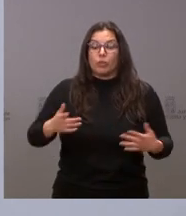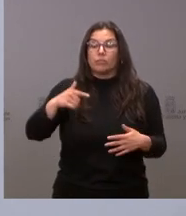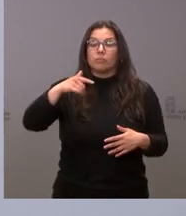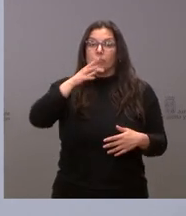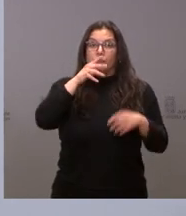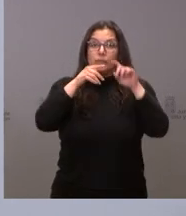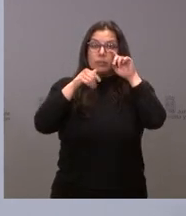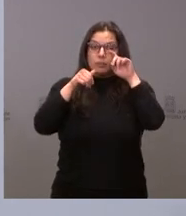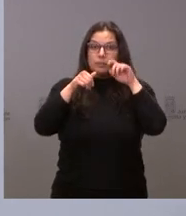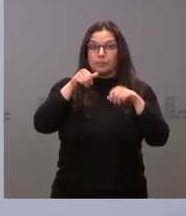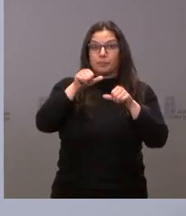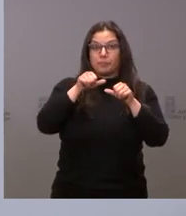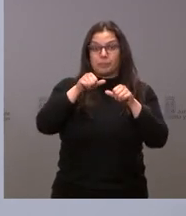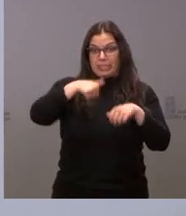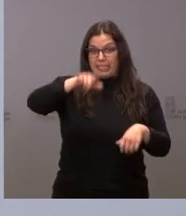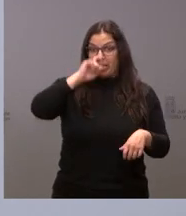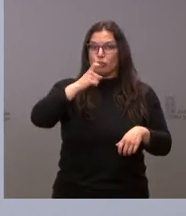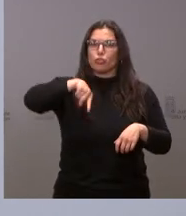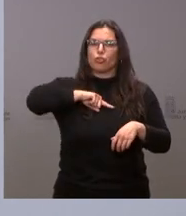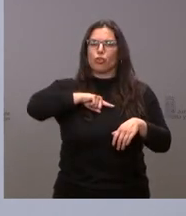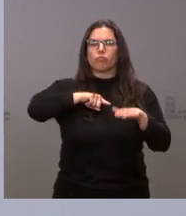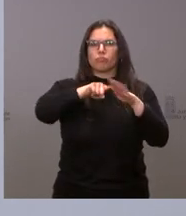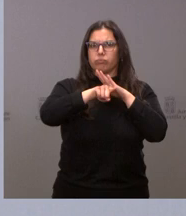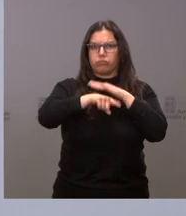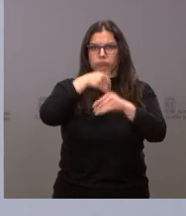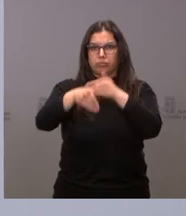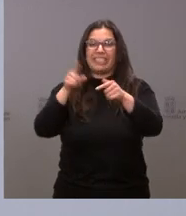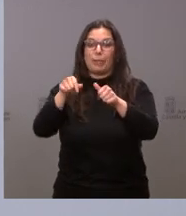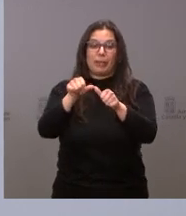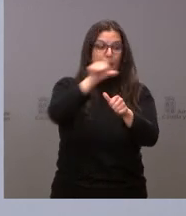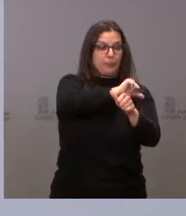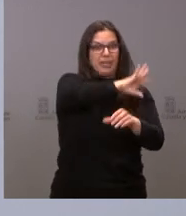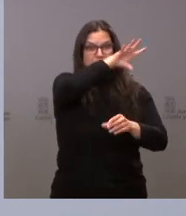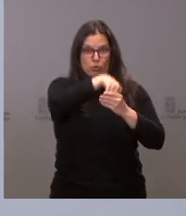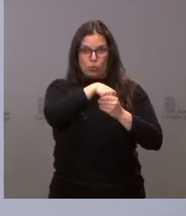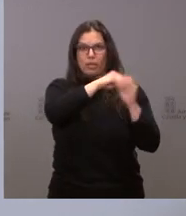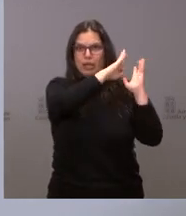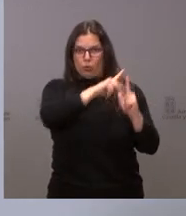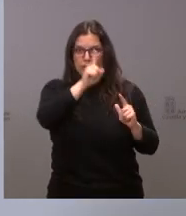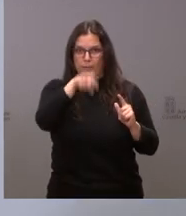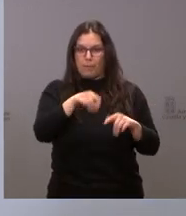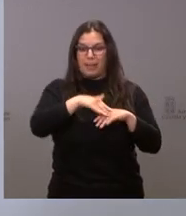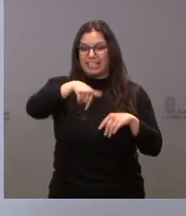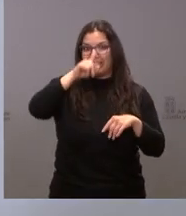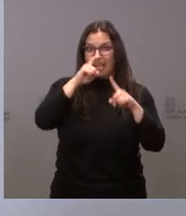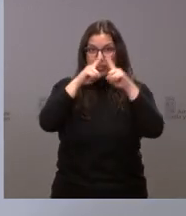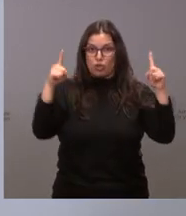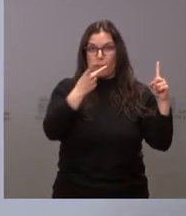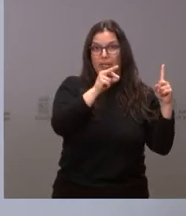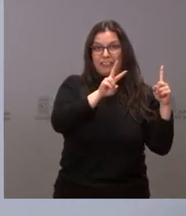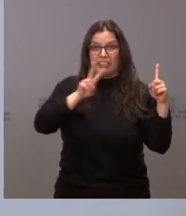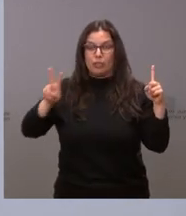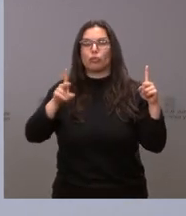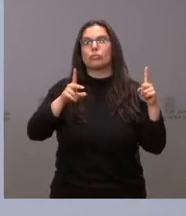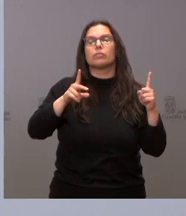mismo año, y con efecto retroactivo, así lo diremos, para el año 2022, una